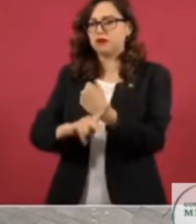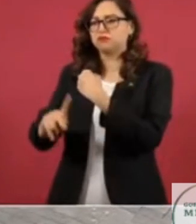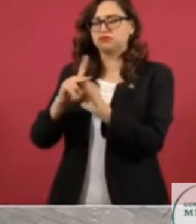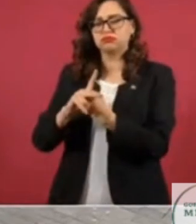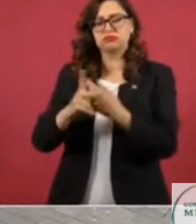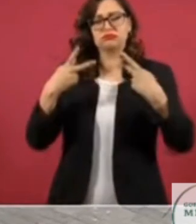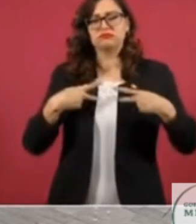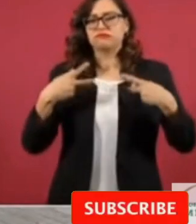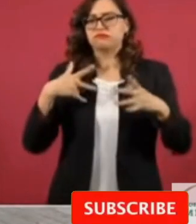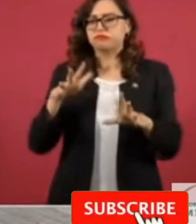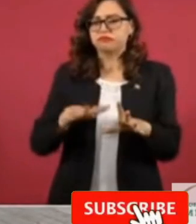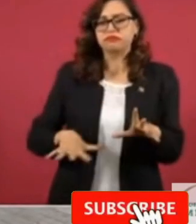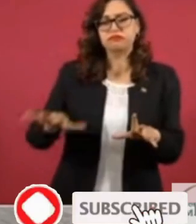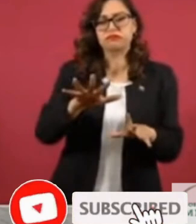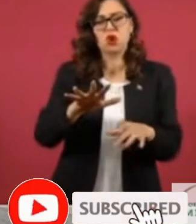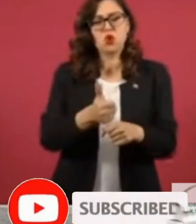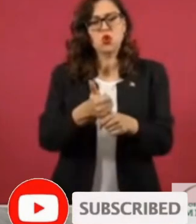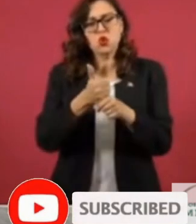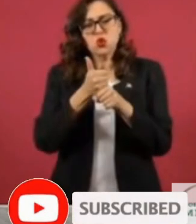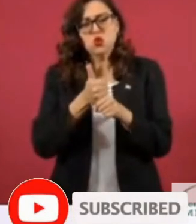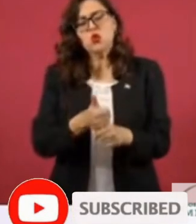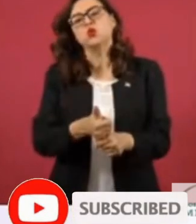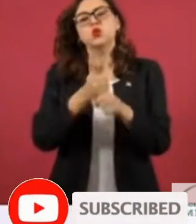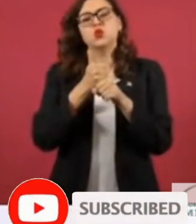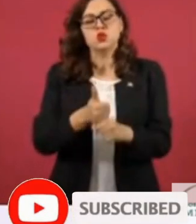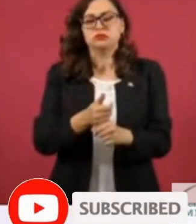atormentan a los pueblos del mundo. Segundo,